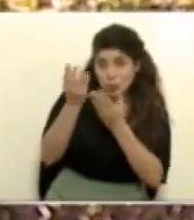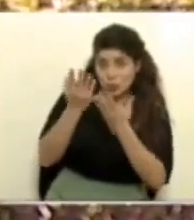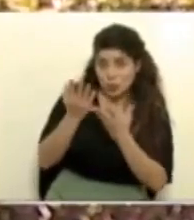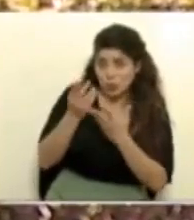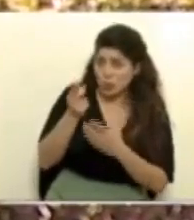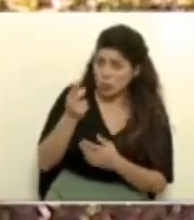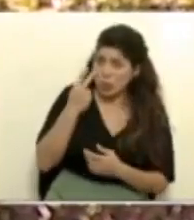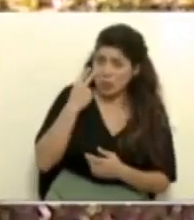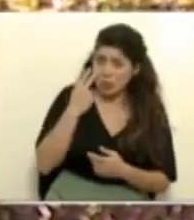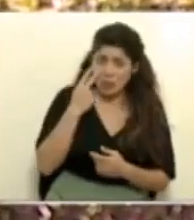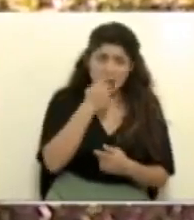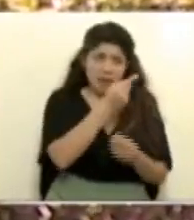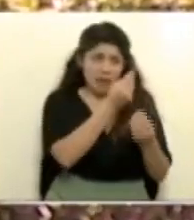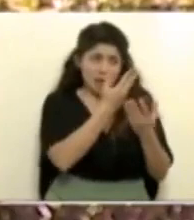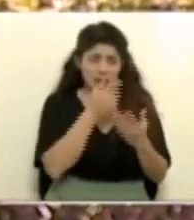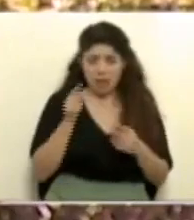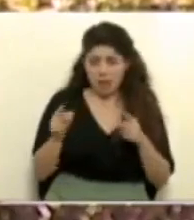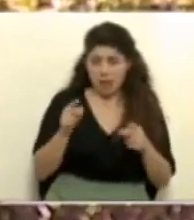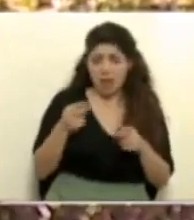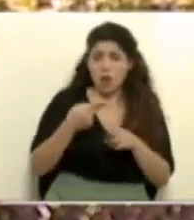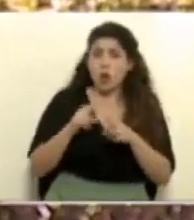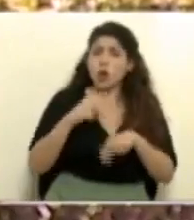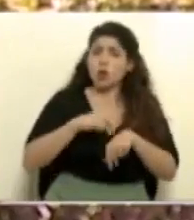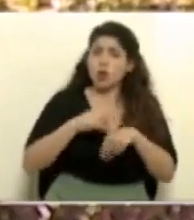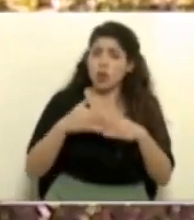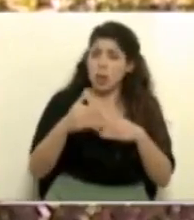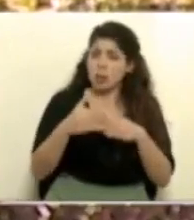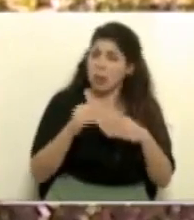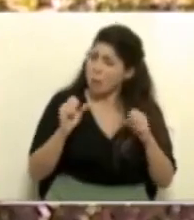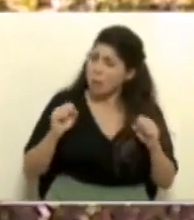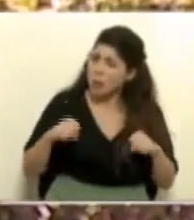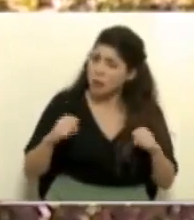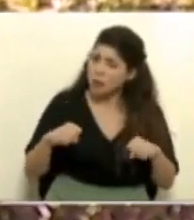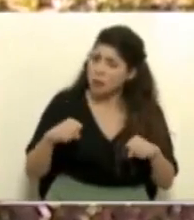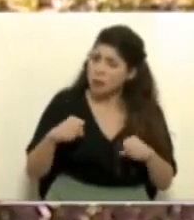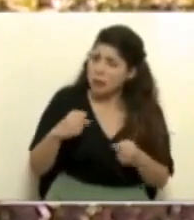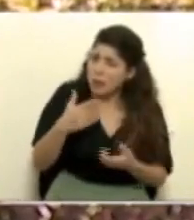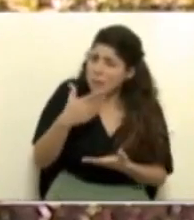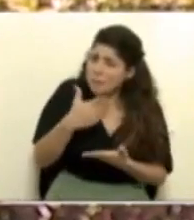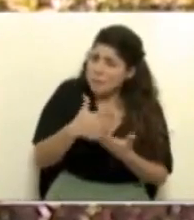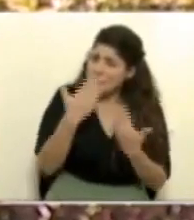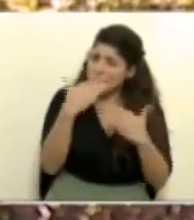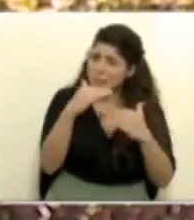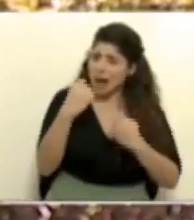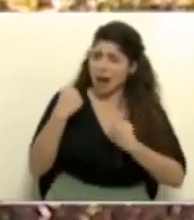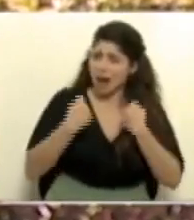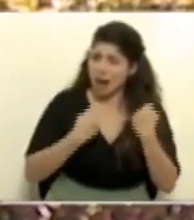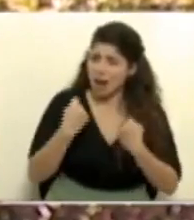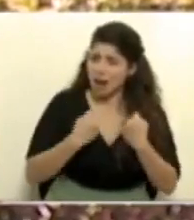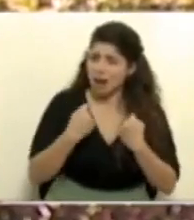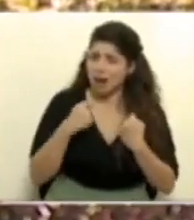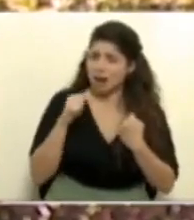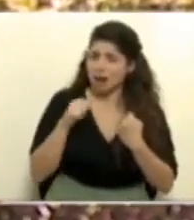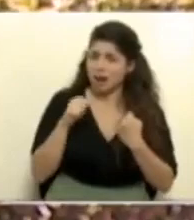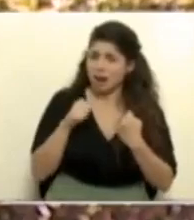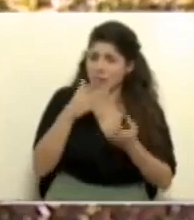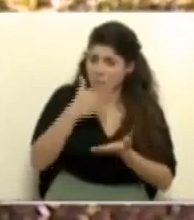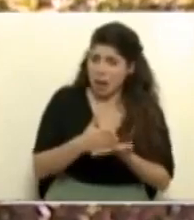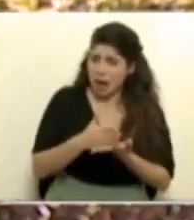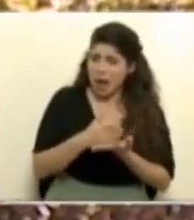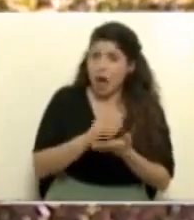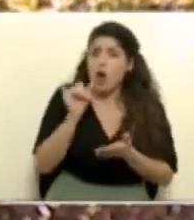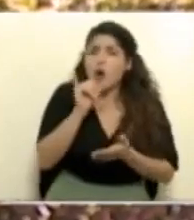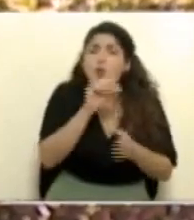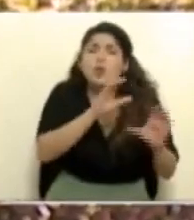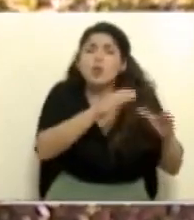usted ve factible a corto plazo cesar la restricción vehicular y como piden